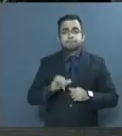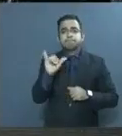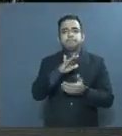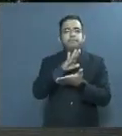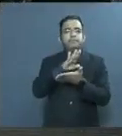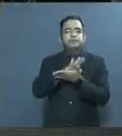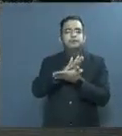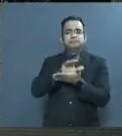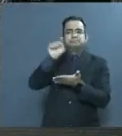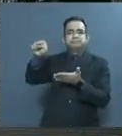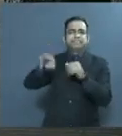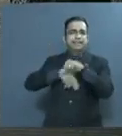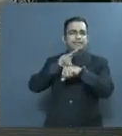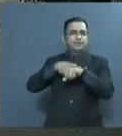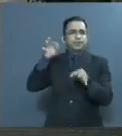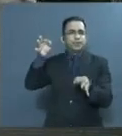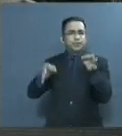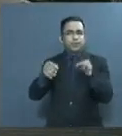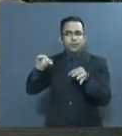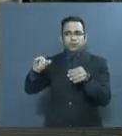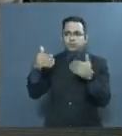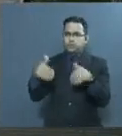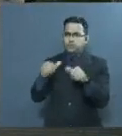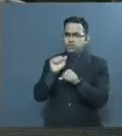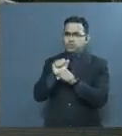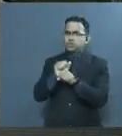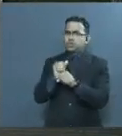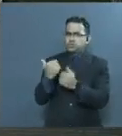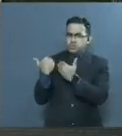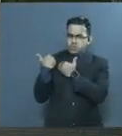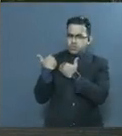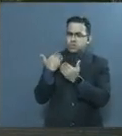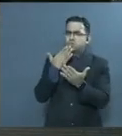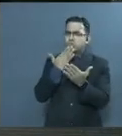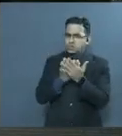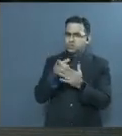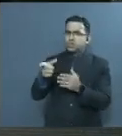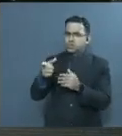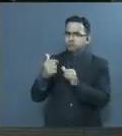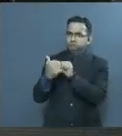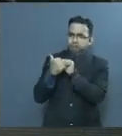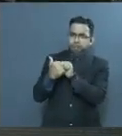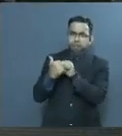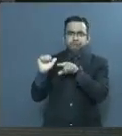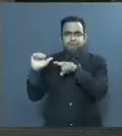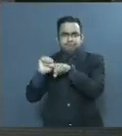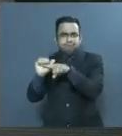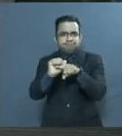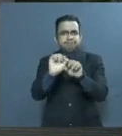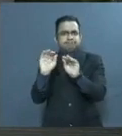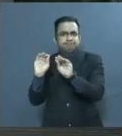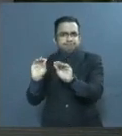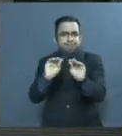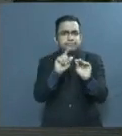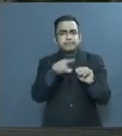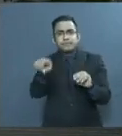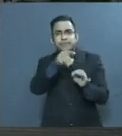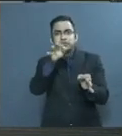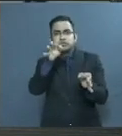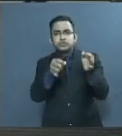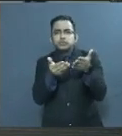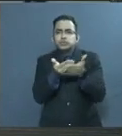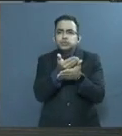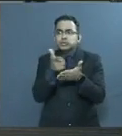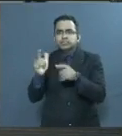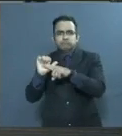Escuela Nacional de la Judicatura ha jugado un rol preponderante en el acompañamiento, capacitación y soporte a los procesos,